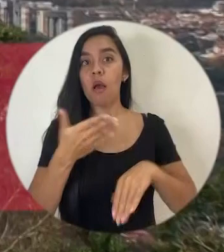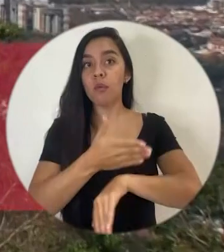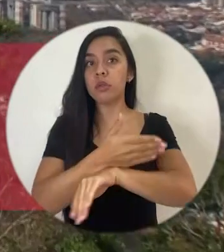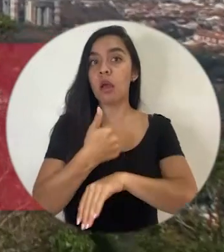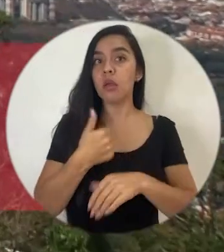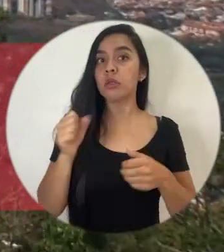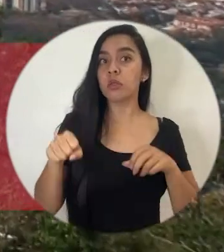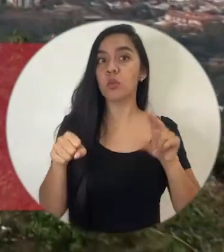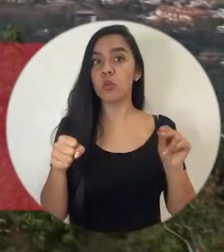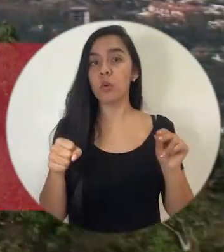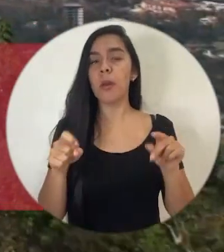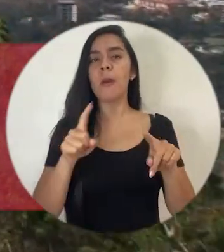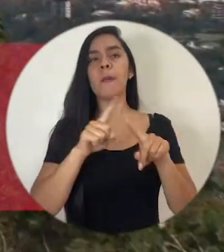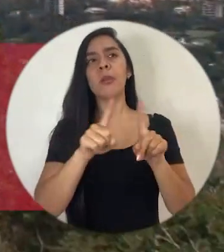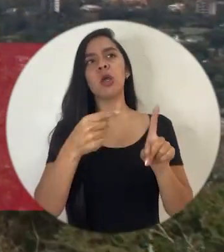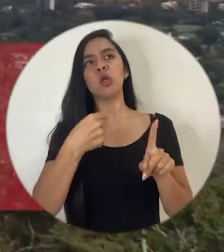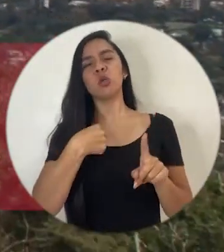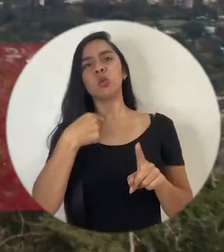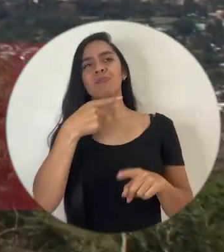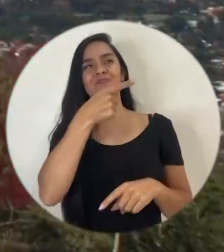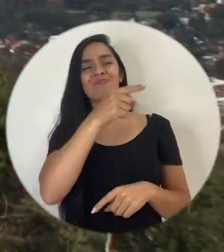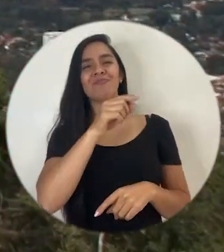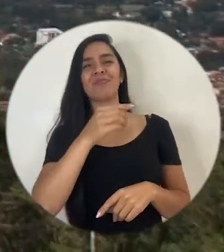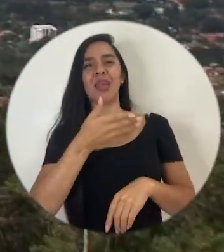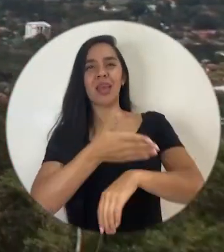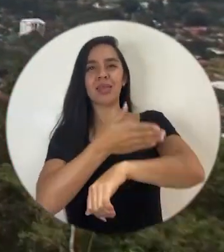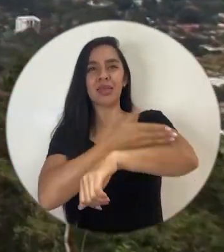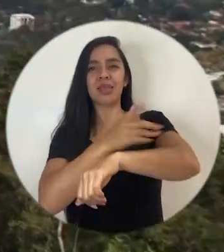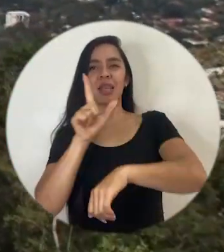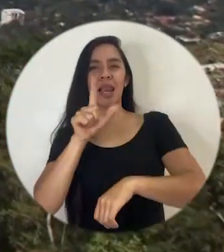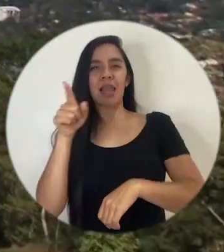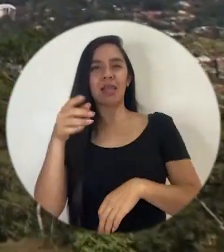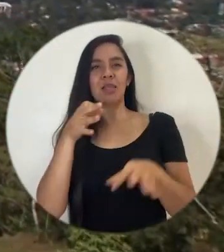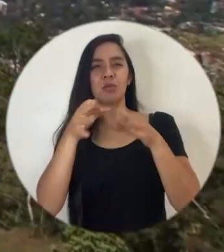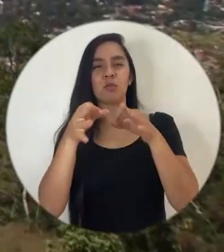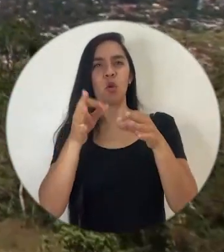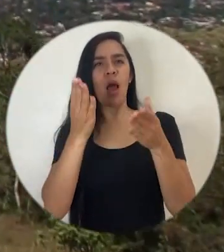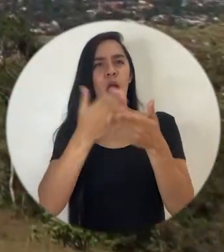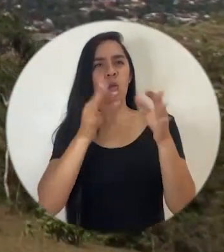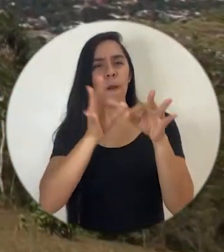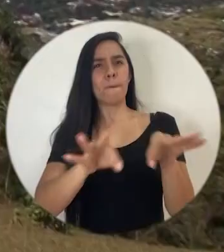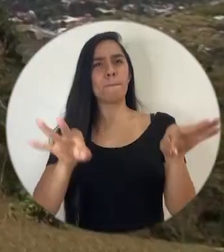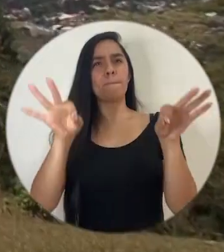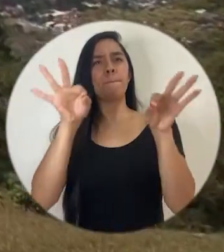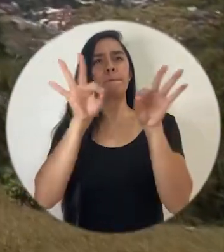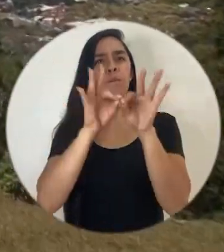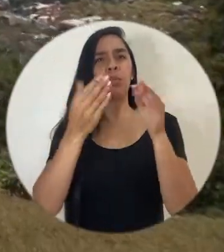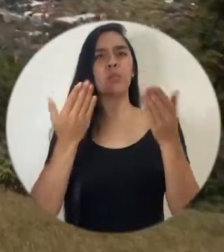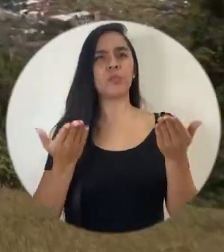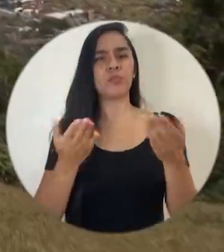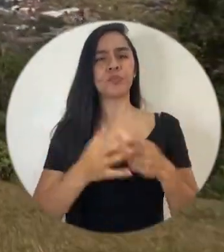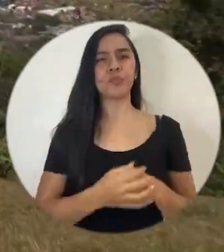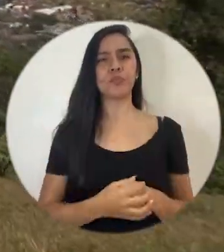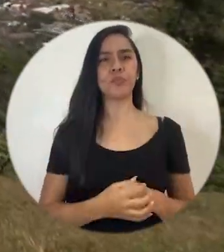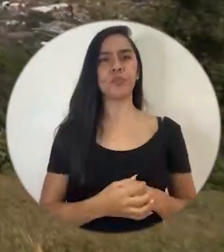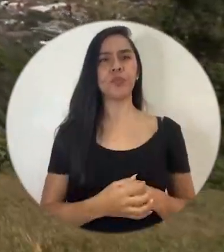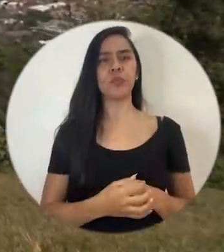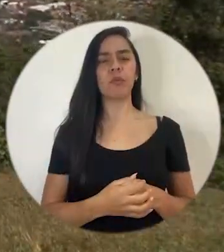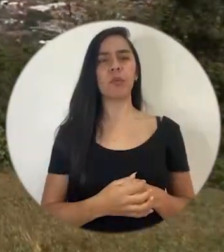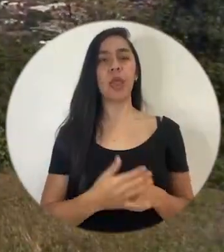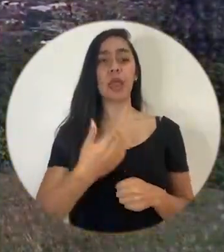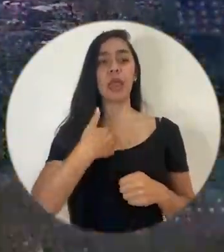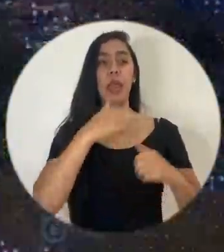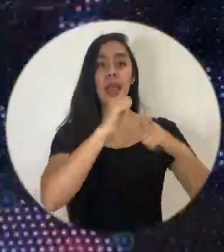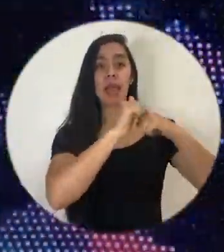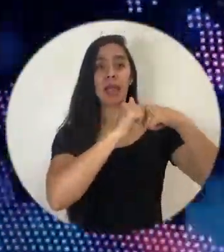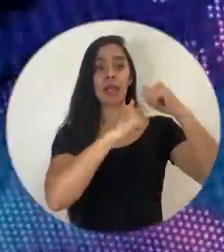pero pero me parece que el INER apuntó algo tremendamente relevante y